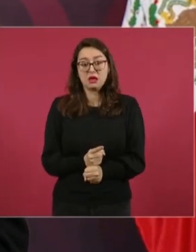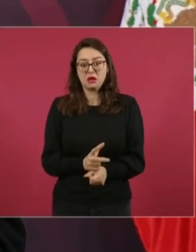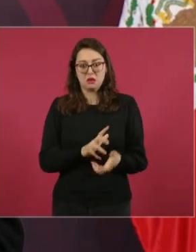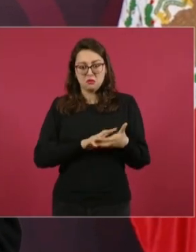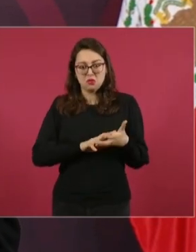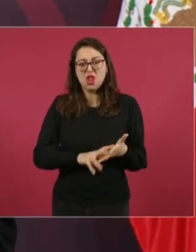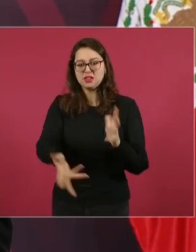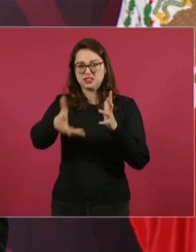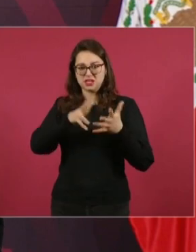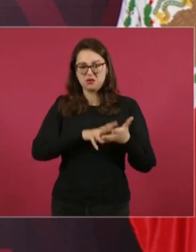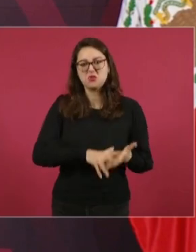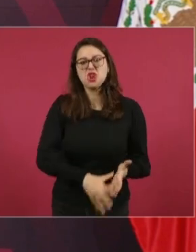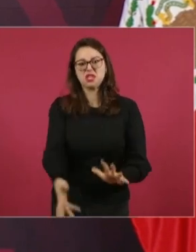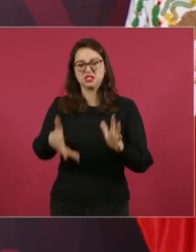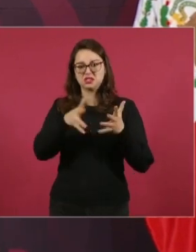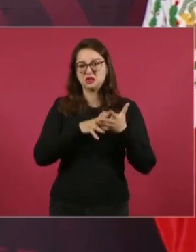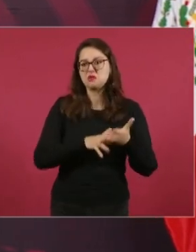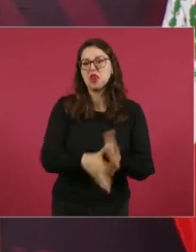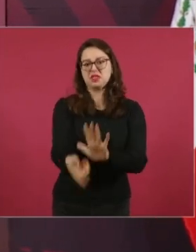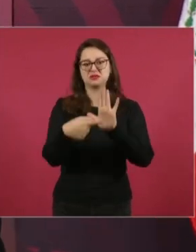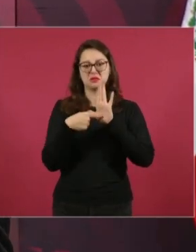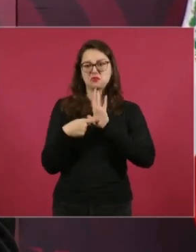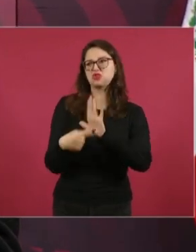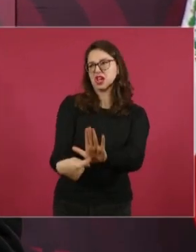violencia, violencia, violencia, violencia.